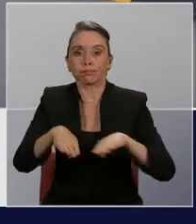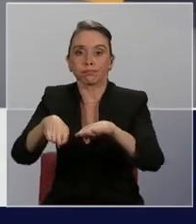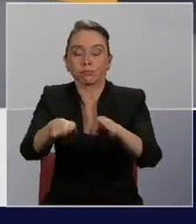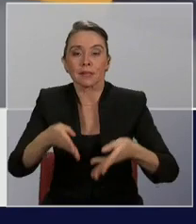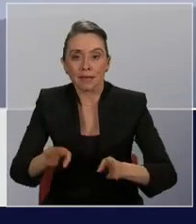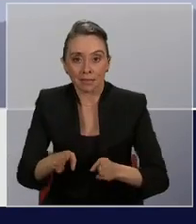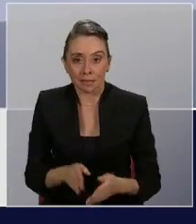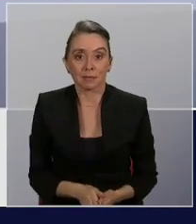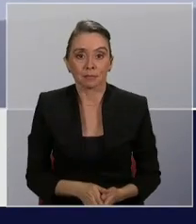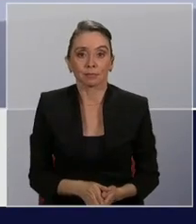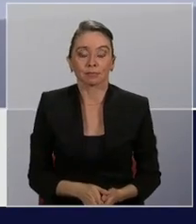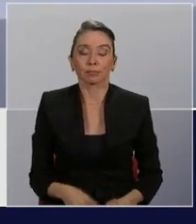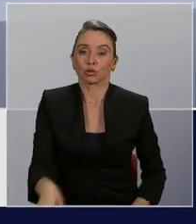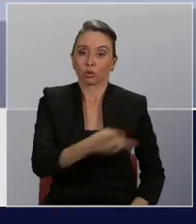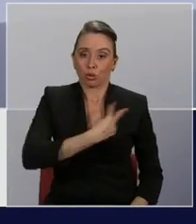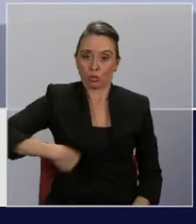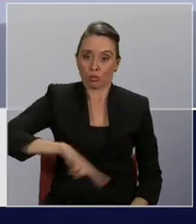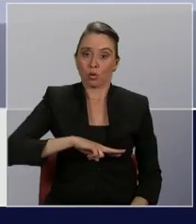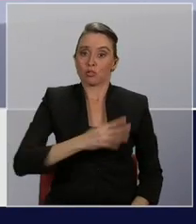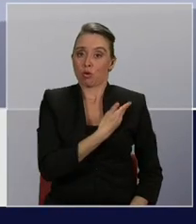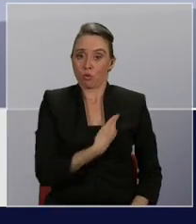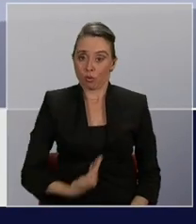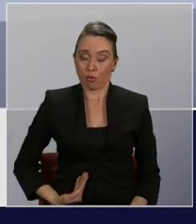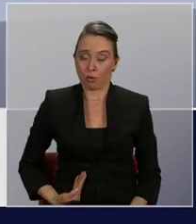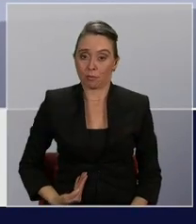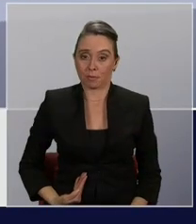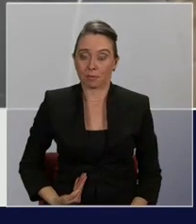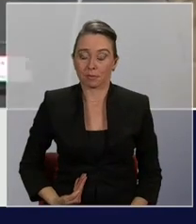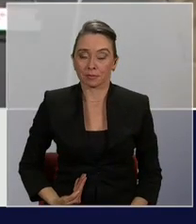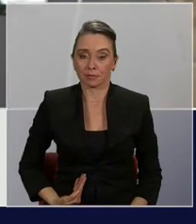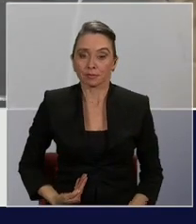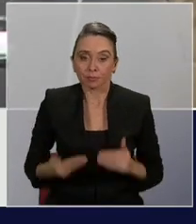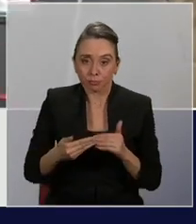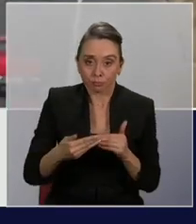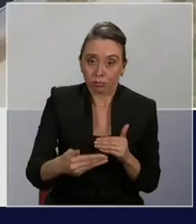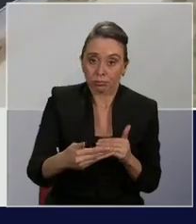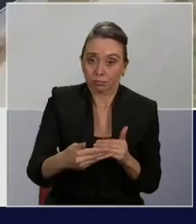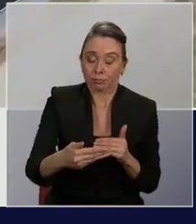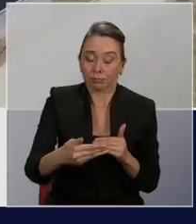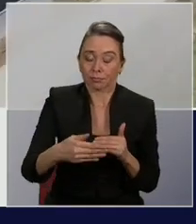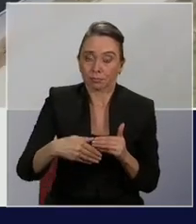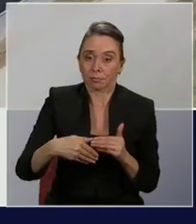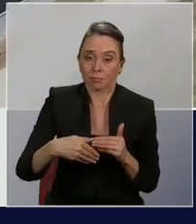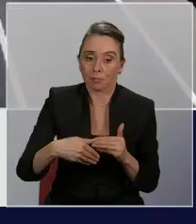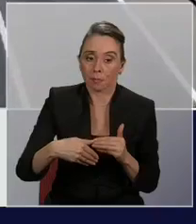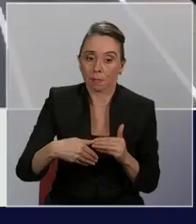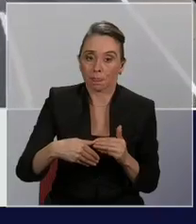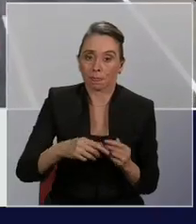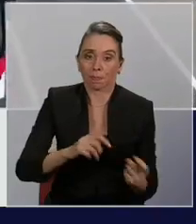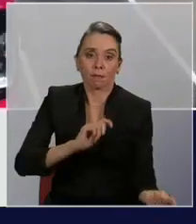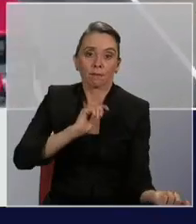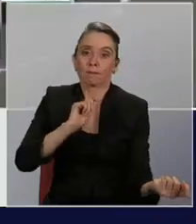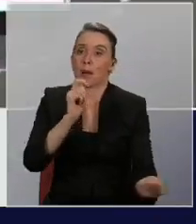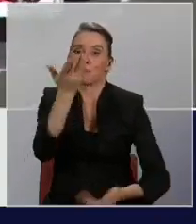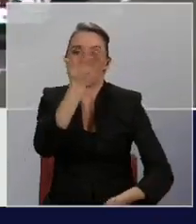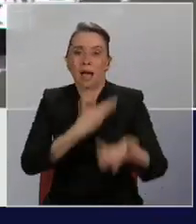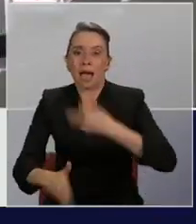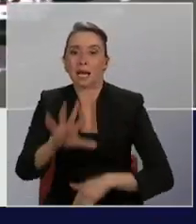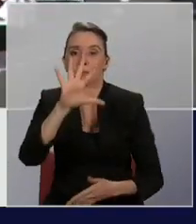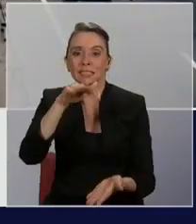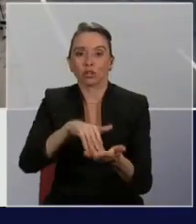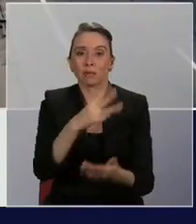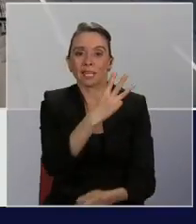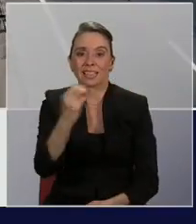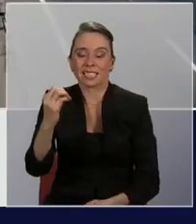¡Gracias! Y durante nuestro gobierno vamos a renovar 5.300